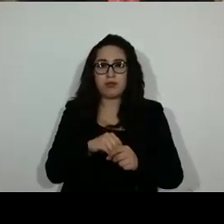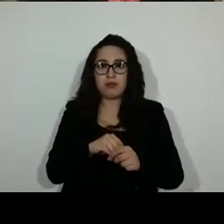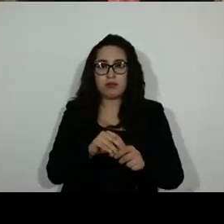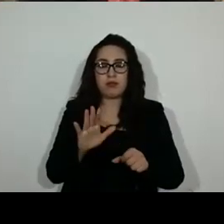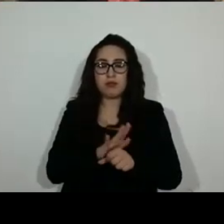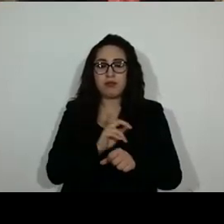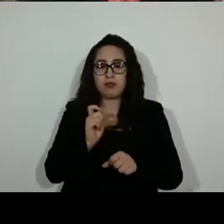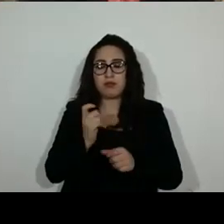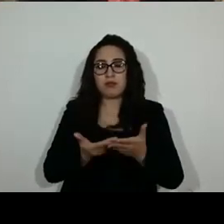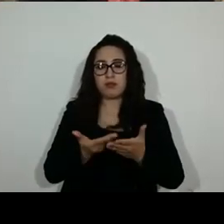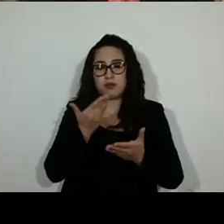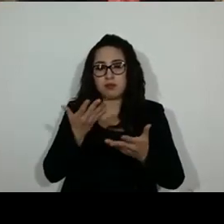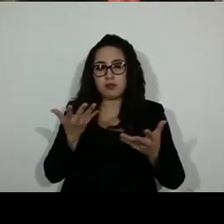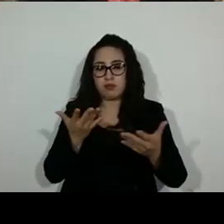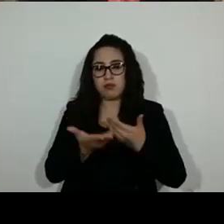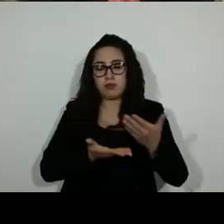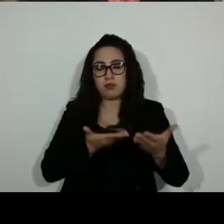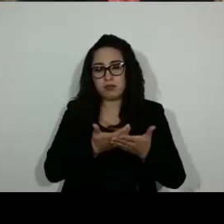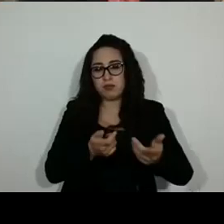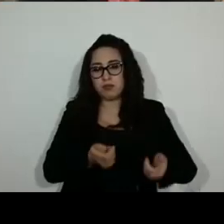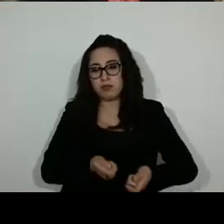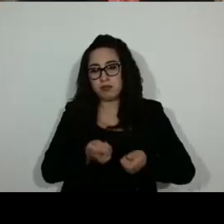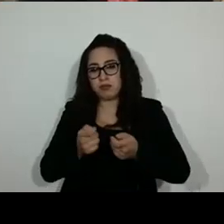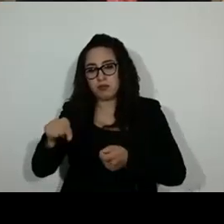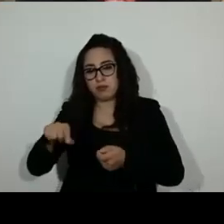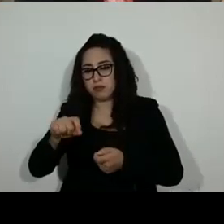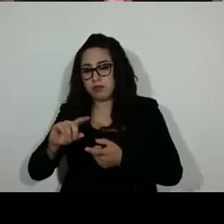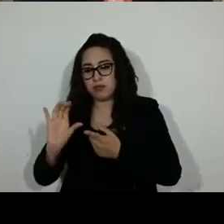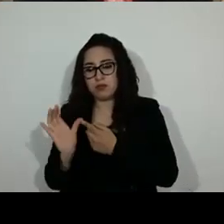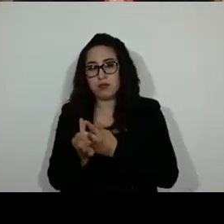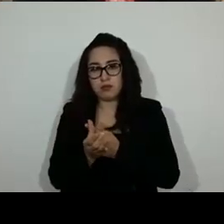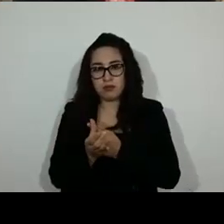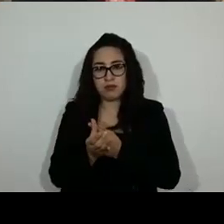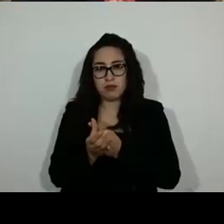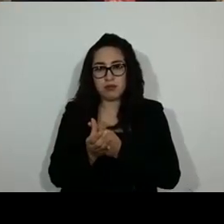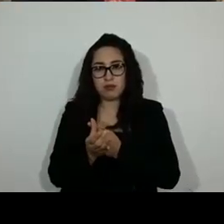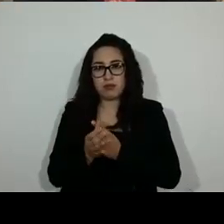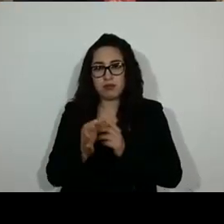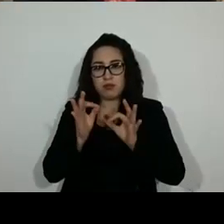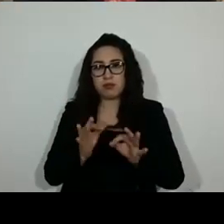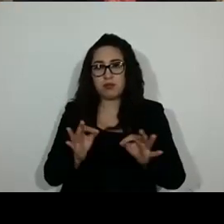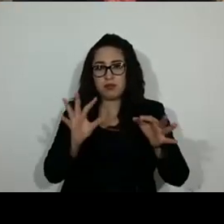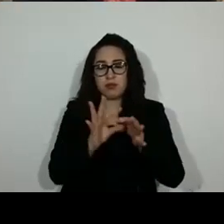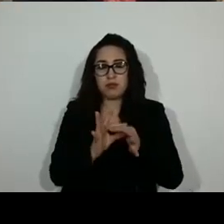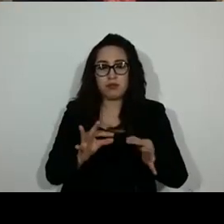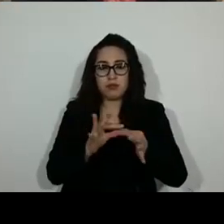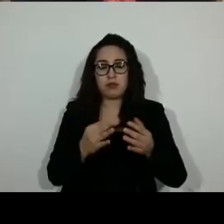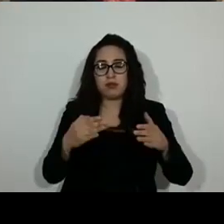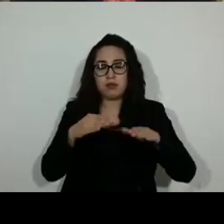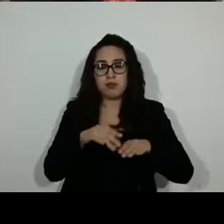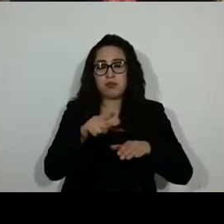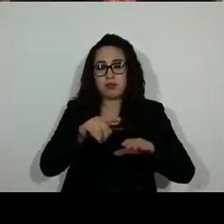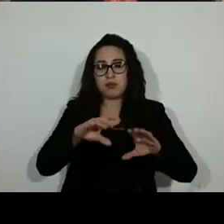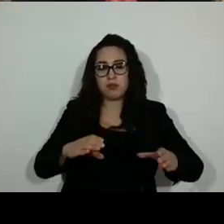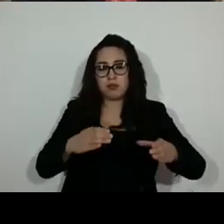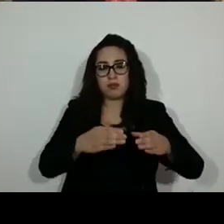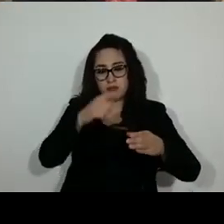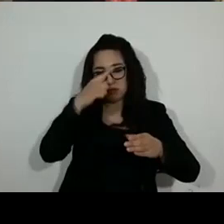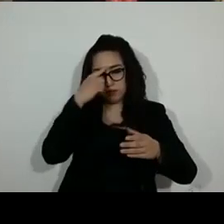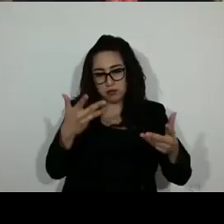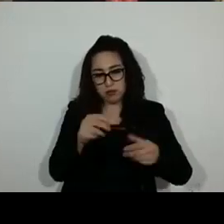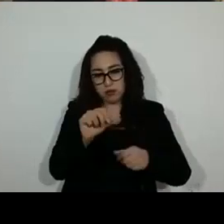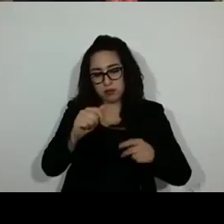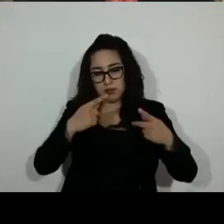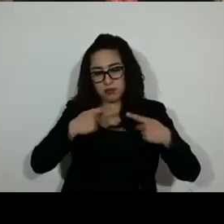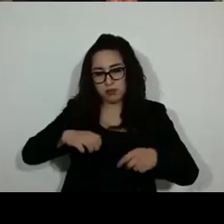esta comisión relacionada con un parlamento a personas mayores. Quiero